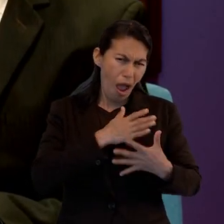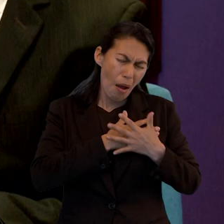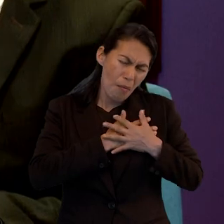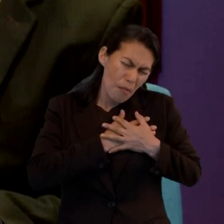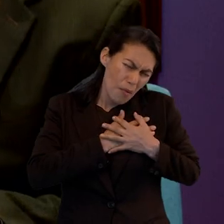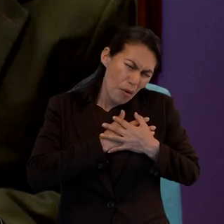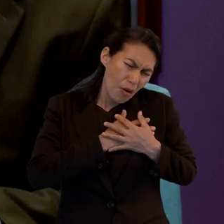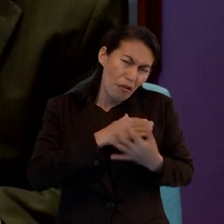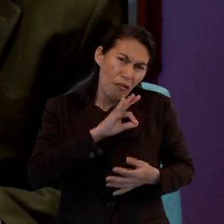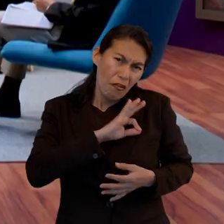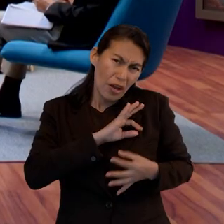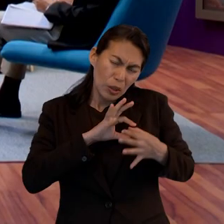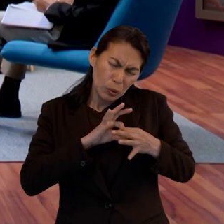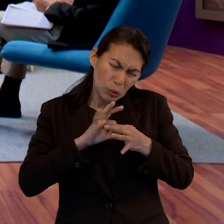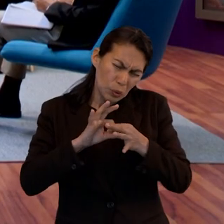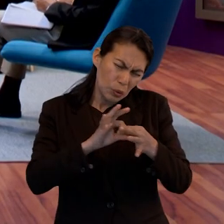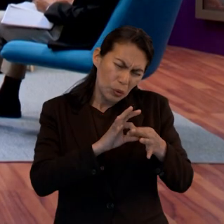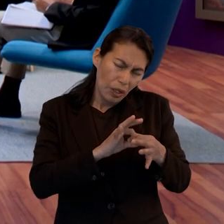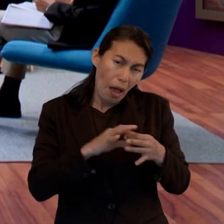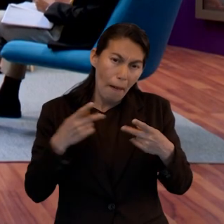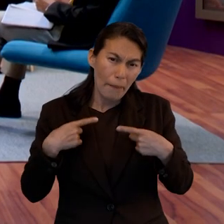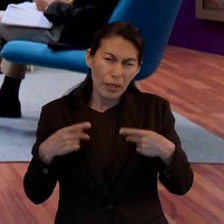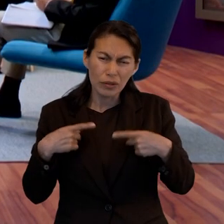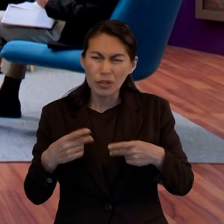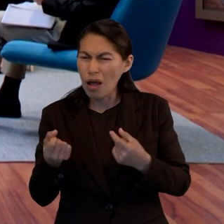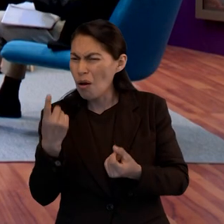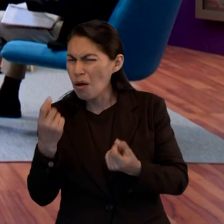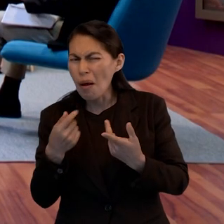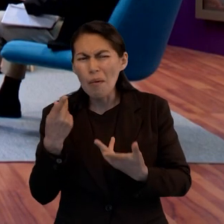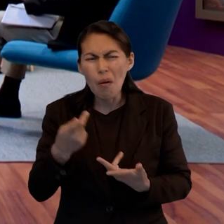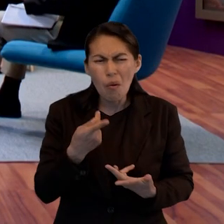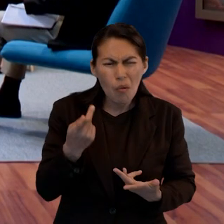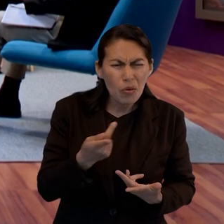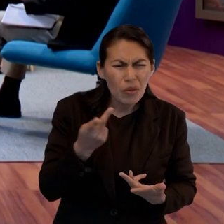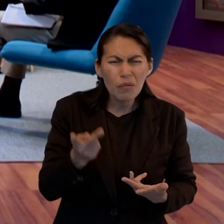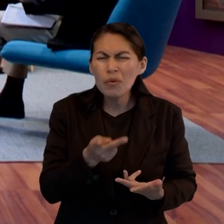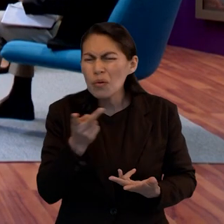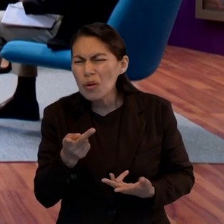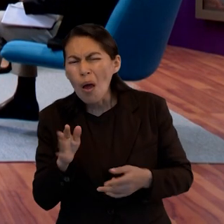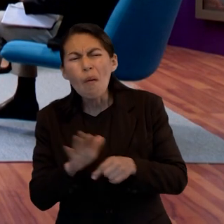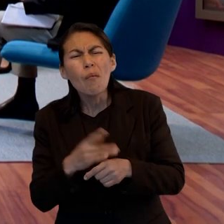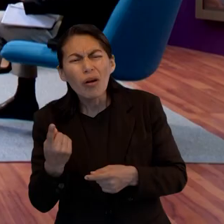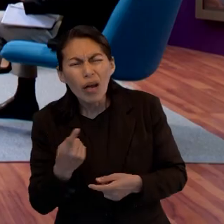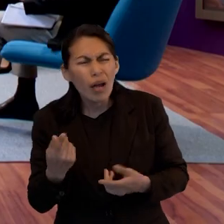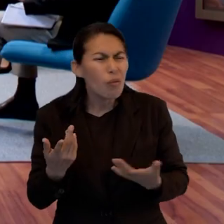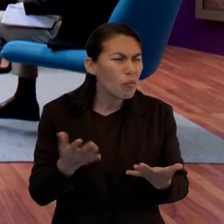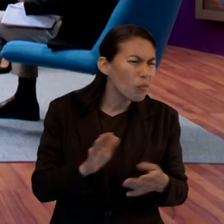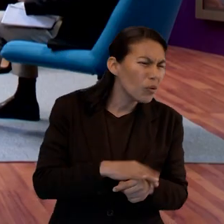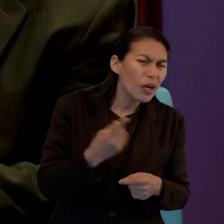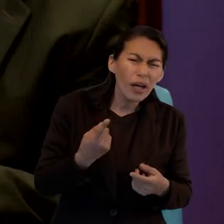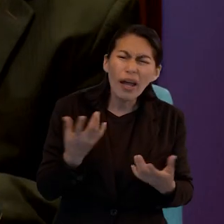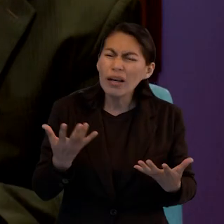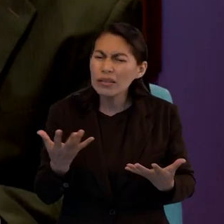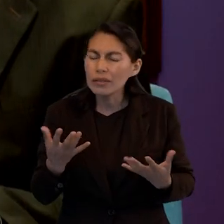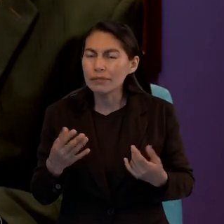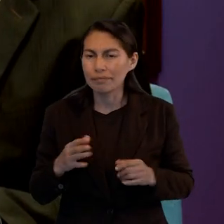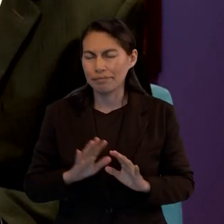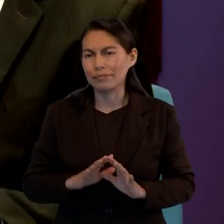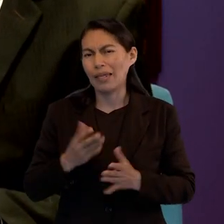¿por qué eres así? ¿por qué eres así? Yo recuerdo mucho cuando fui pastor allí en León, Guanajuato,